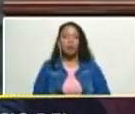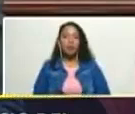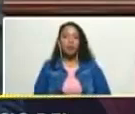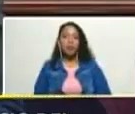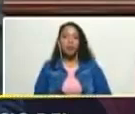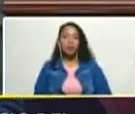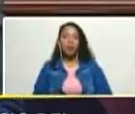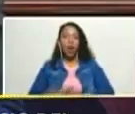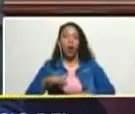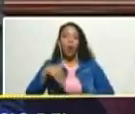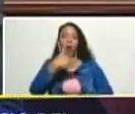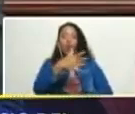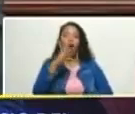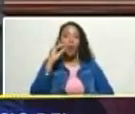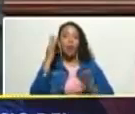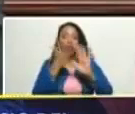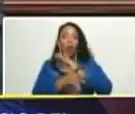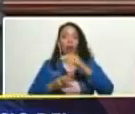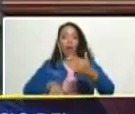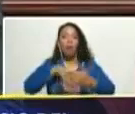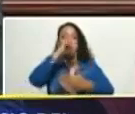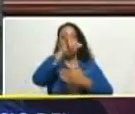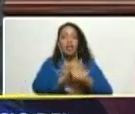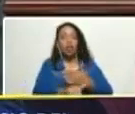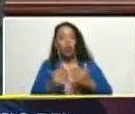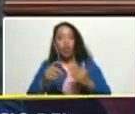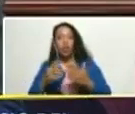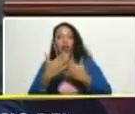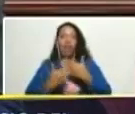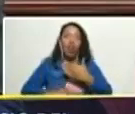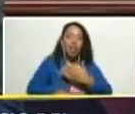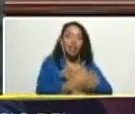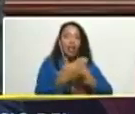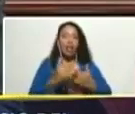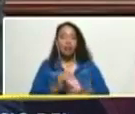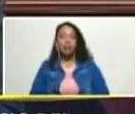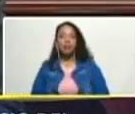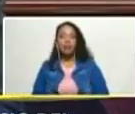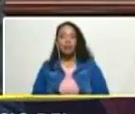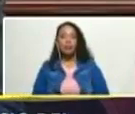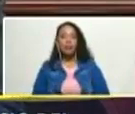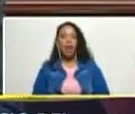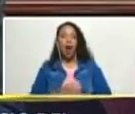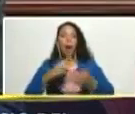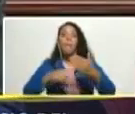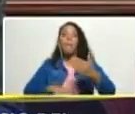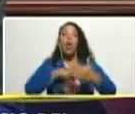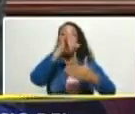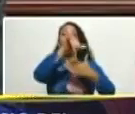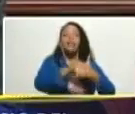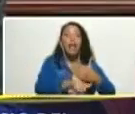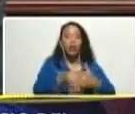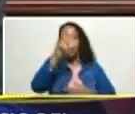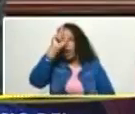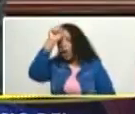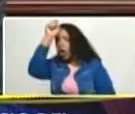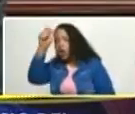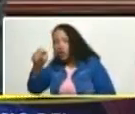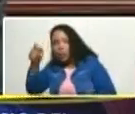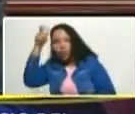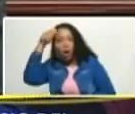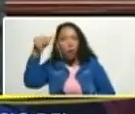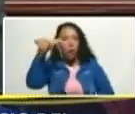se trata del surgimiento de proyectos de avanzada proyectos reivindicadores del pueblo